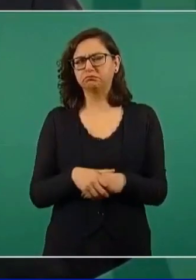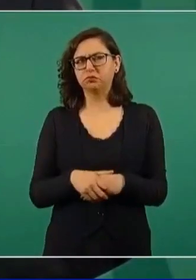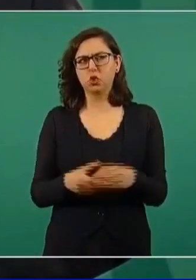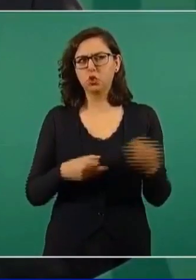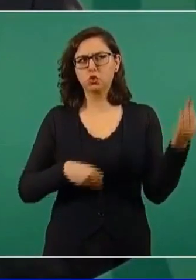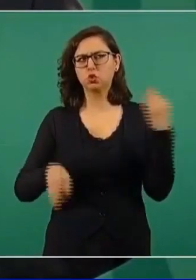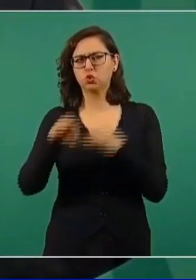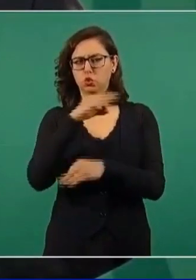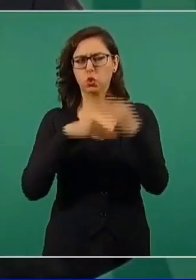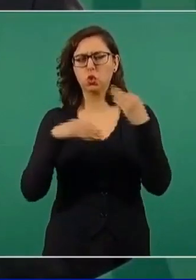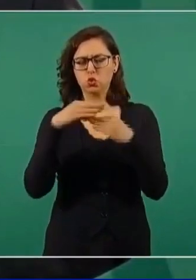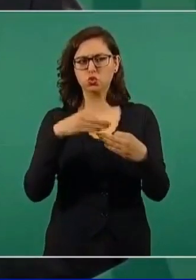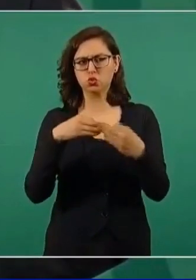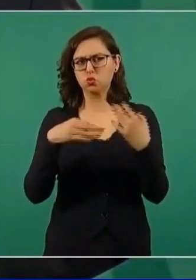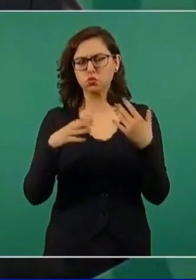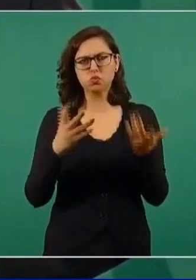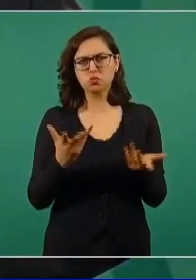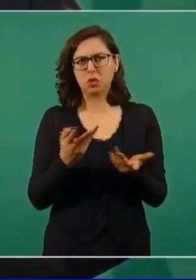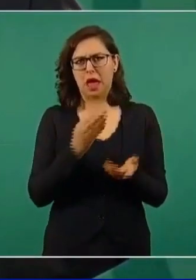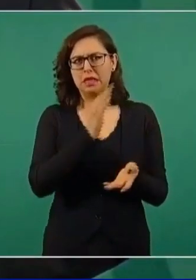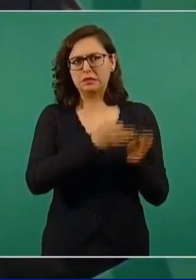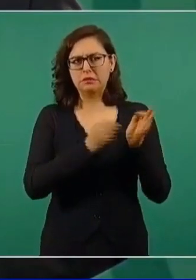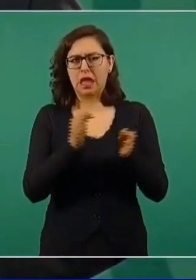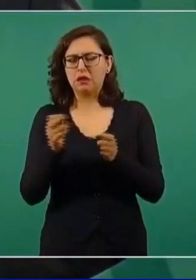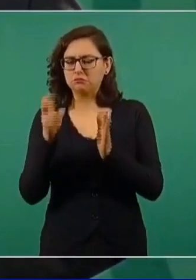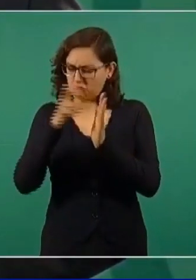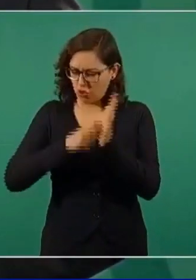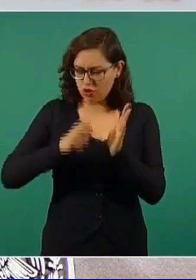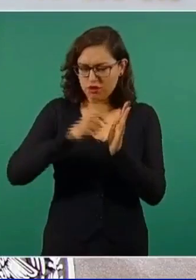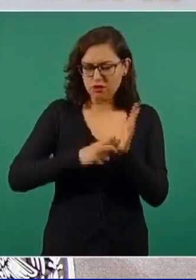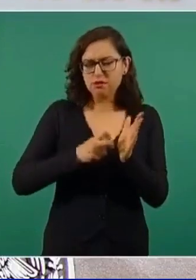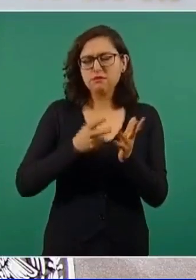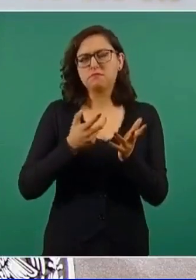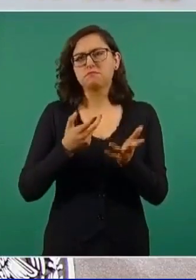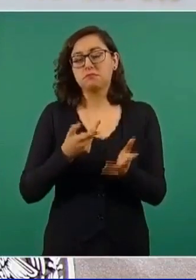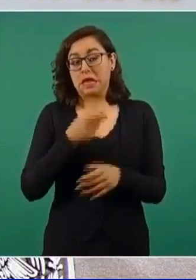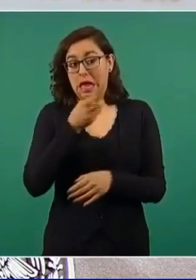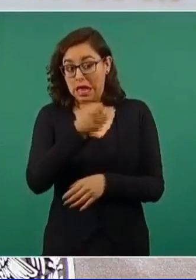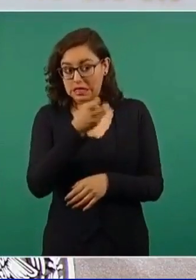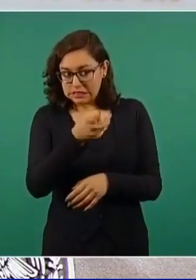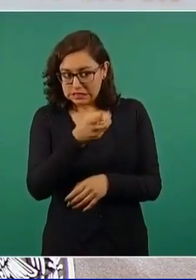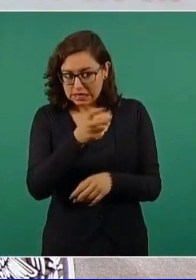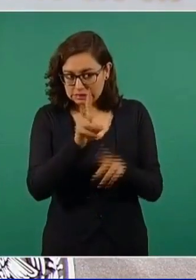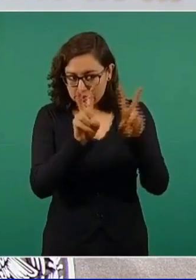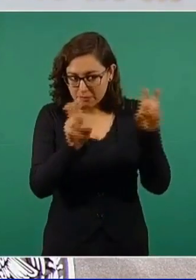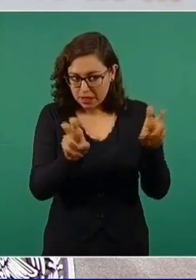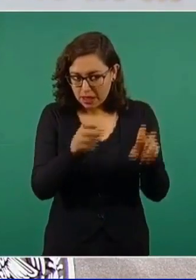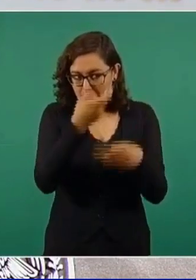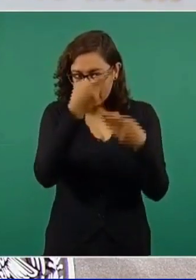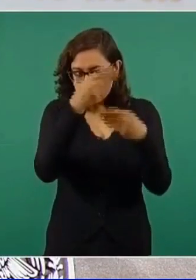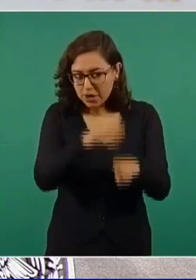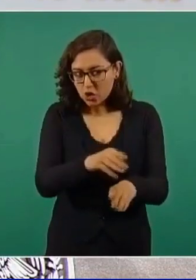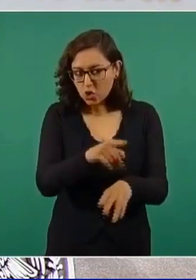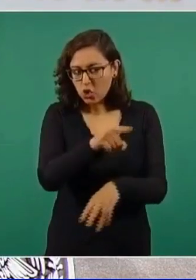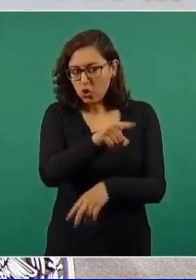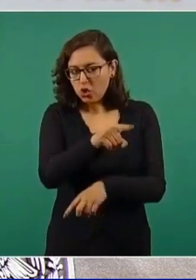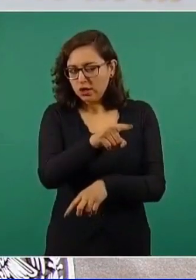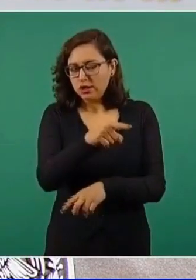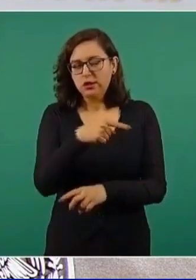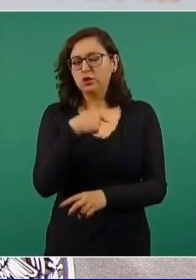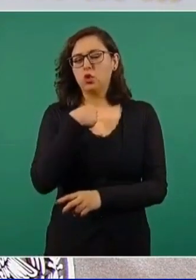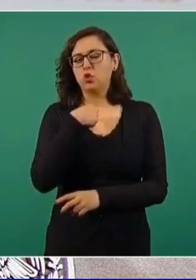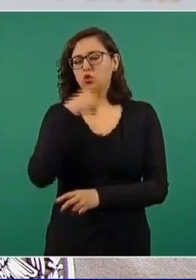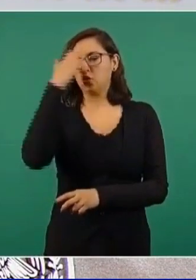esta operación. Voy a informarme y aquí vamos a